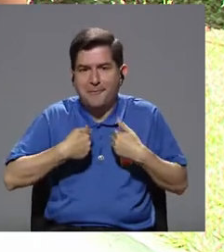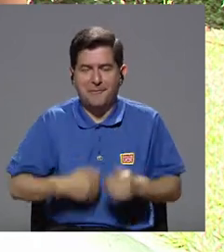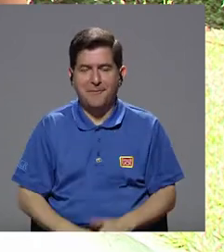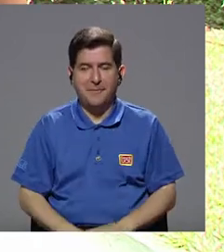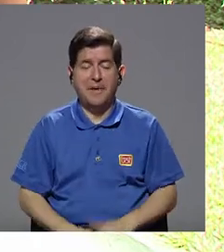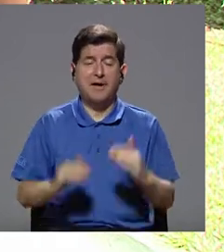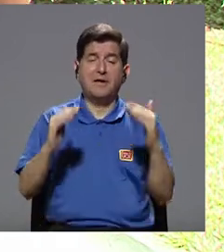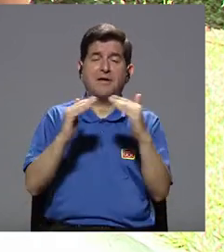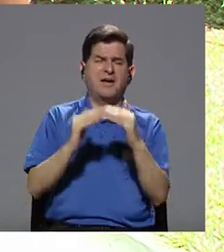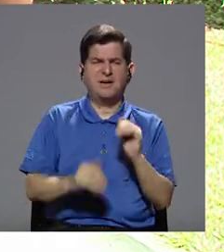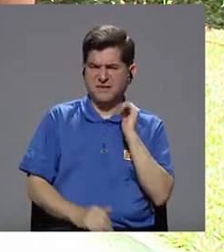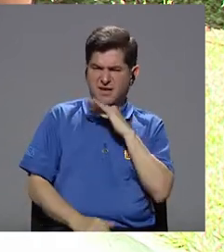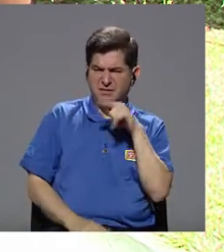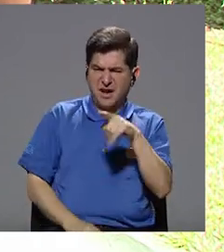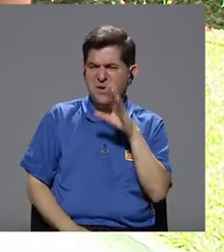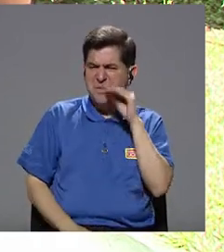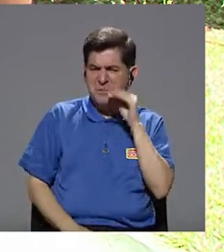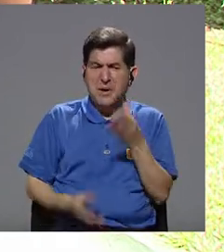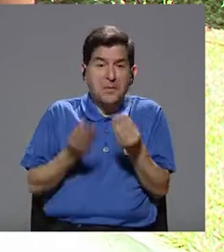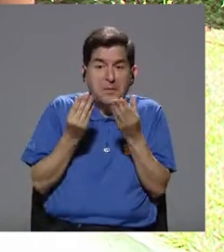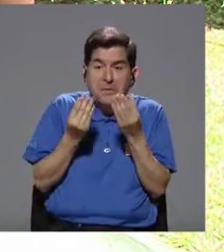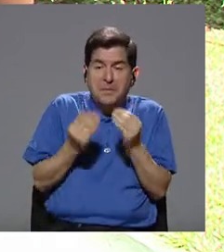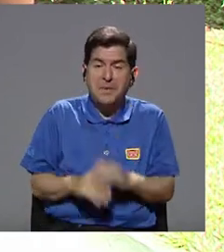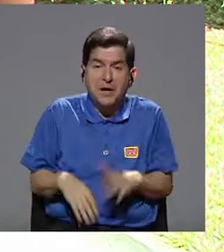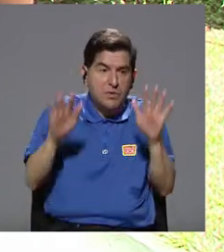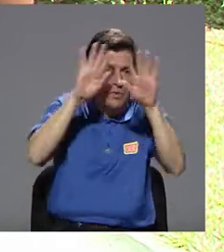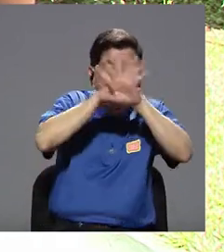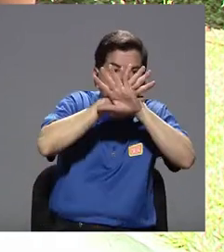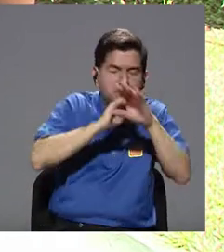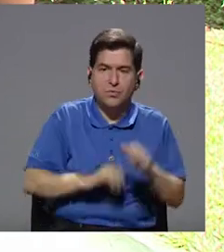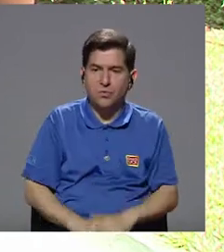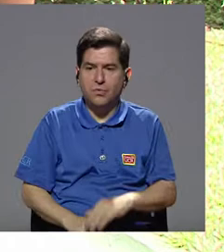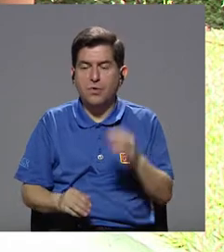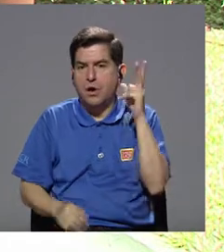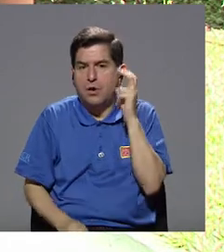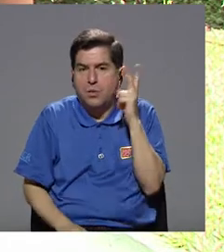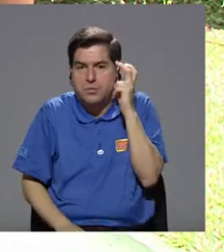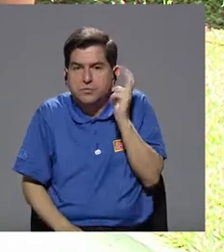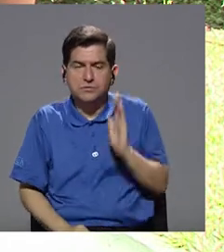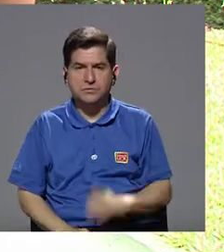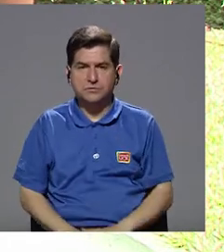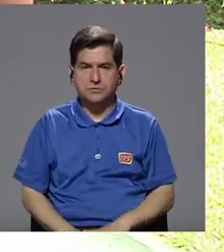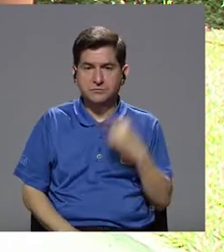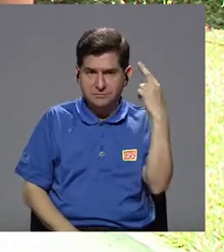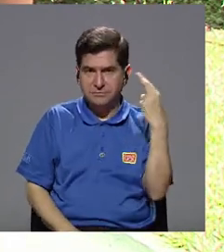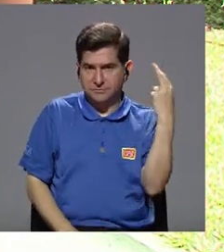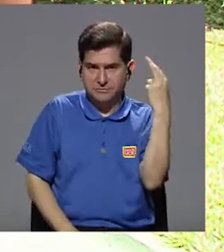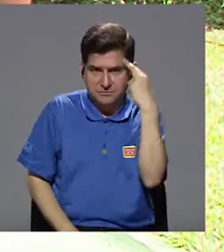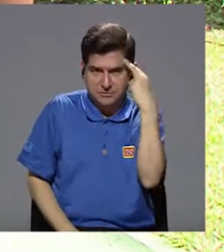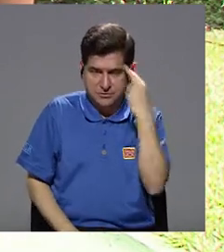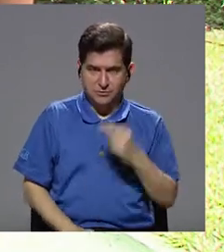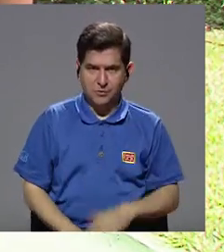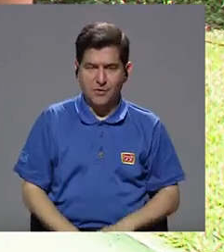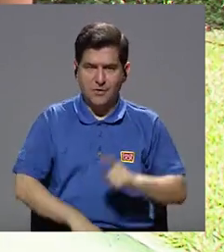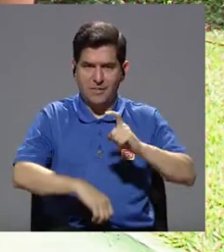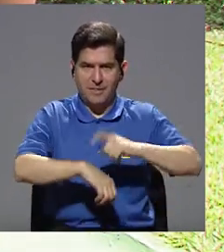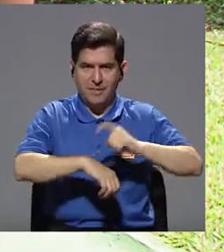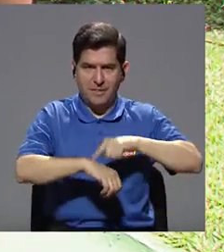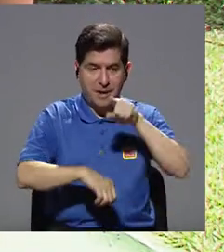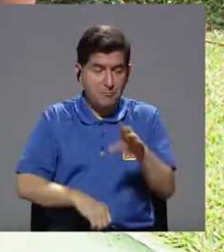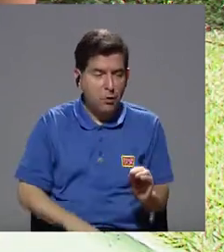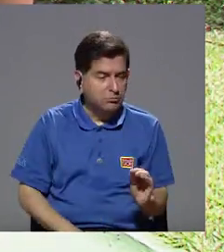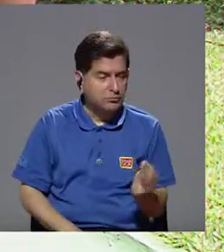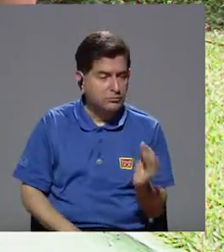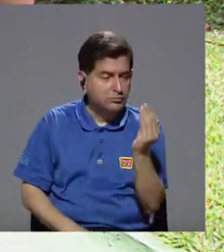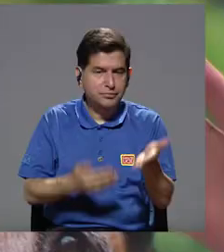y después llega a la casa y dice, qué raro, este perrito le tiene miedo a la oscuridad o a ciertos sonidos. quizá fue porque en el tiempo que